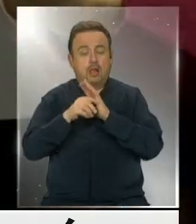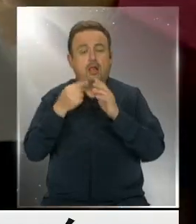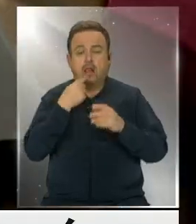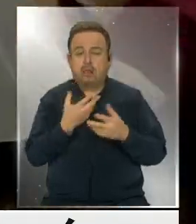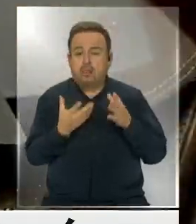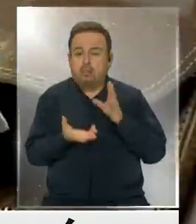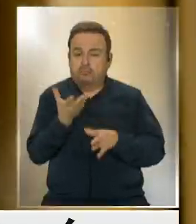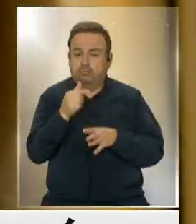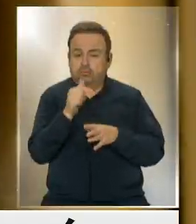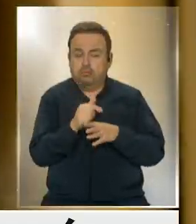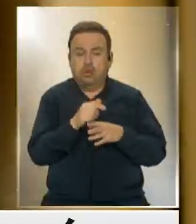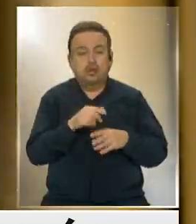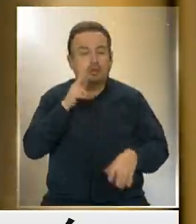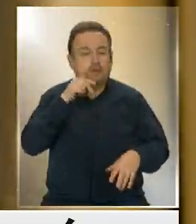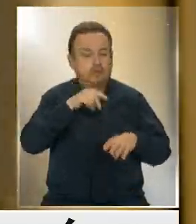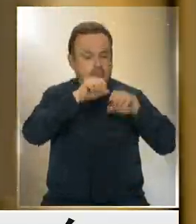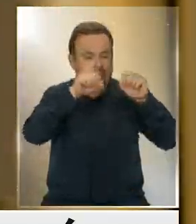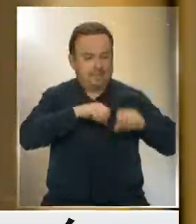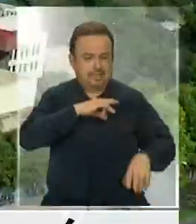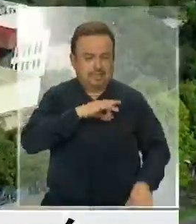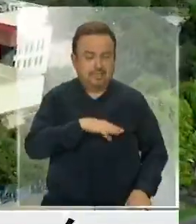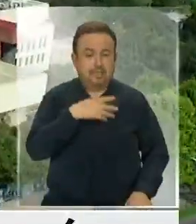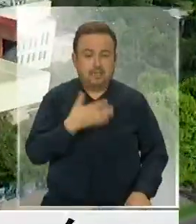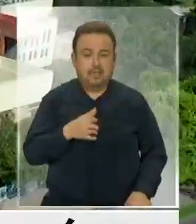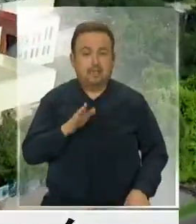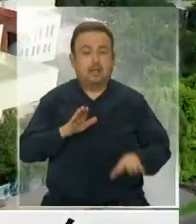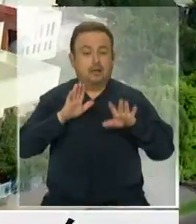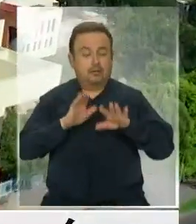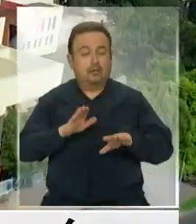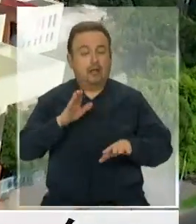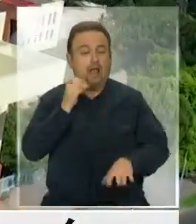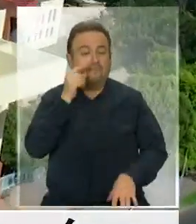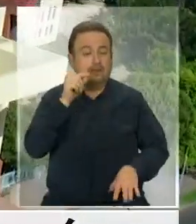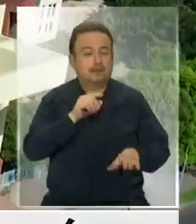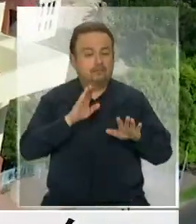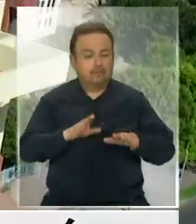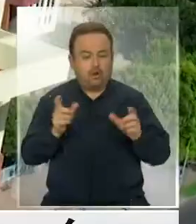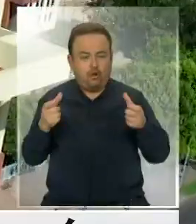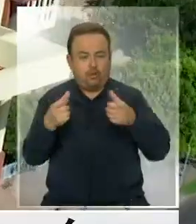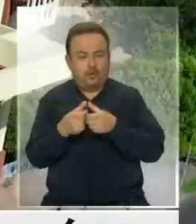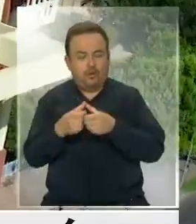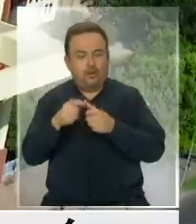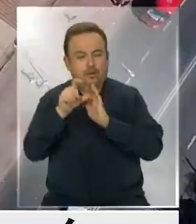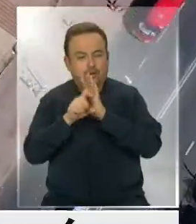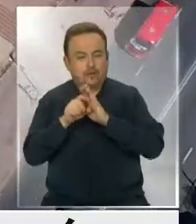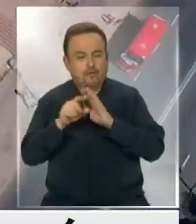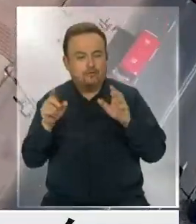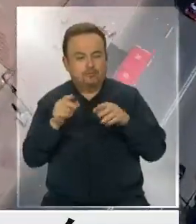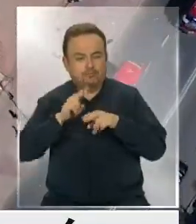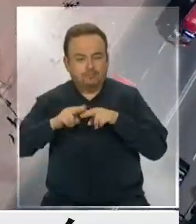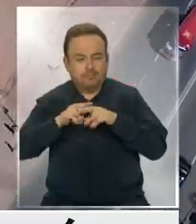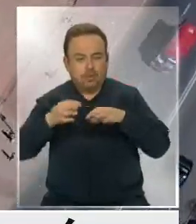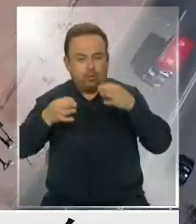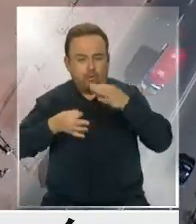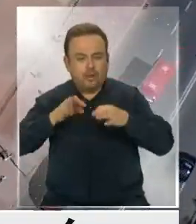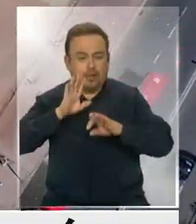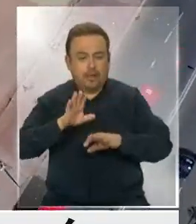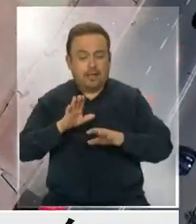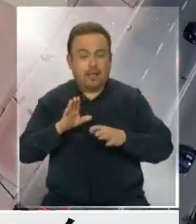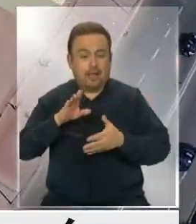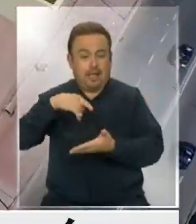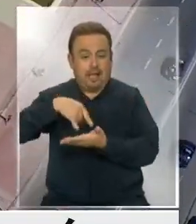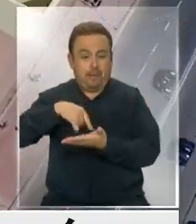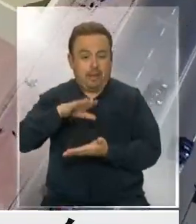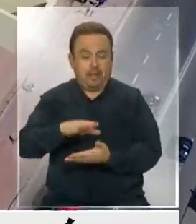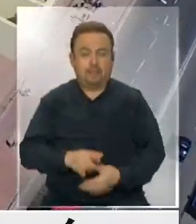sustancialmente el sistema notarial en Chile y que fue paralizada en abril en la Comisión de Constitución, Legislación y Justicia de la Cámara.